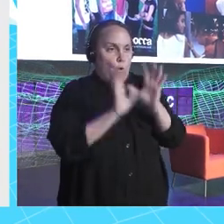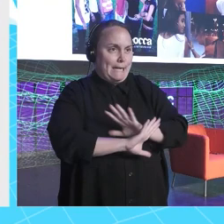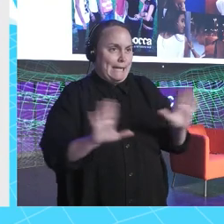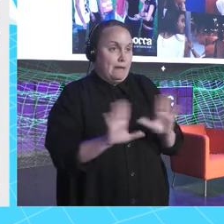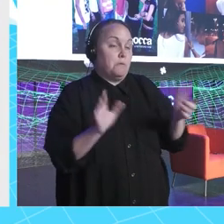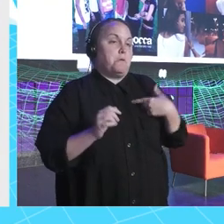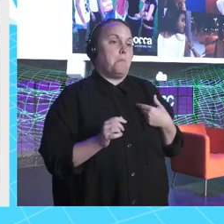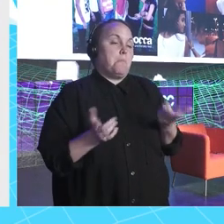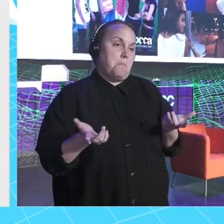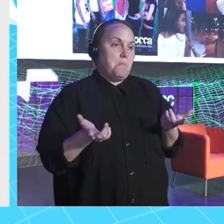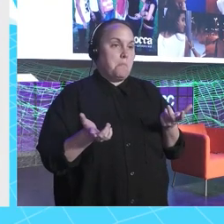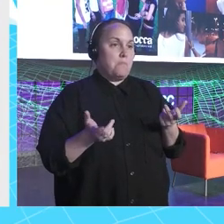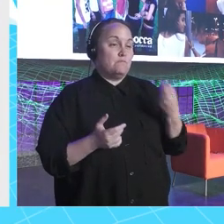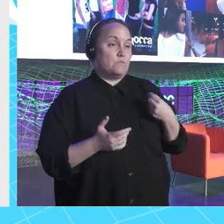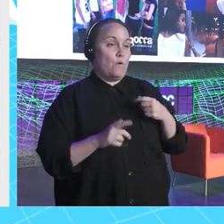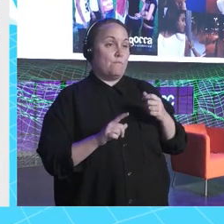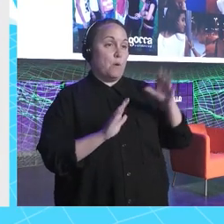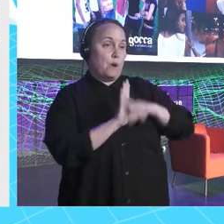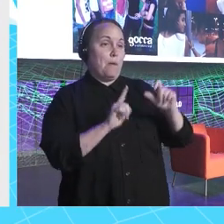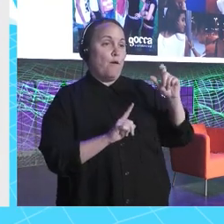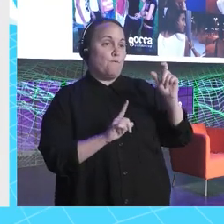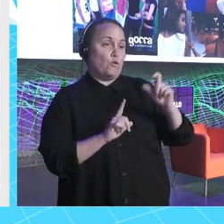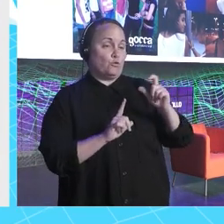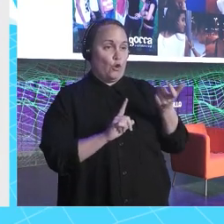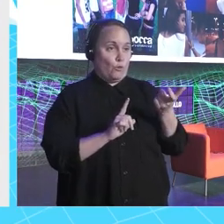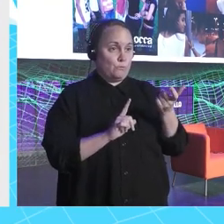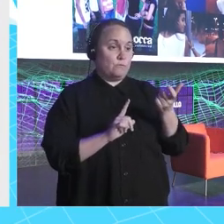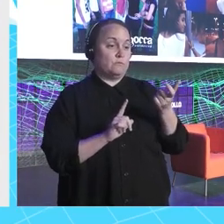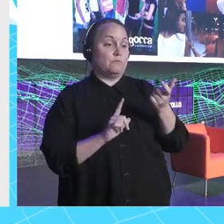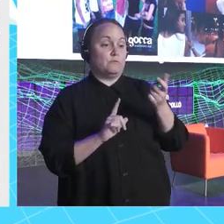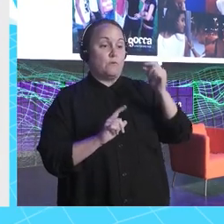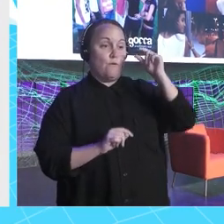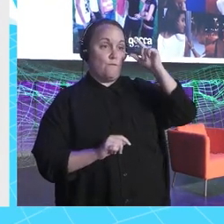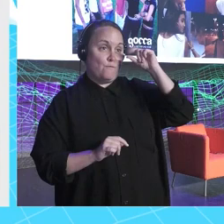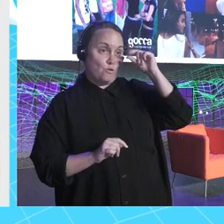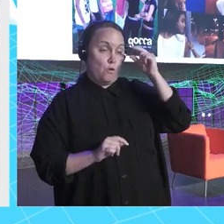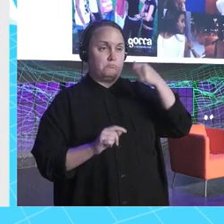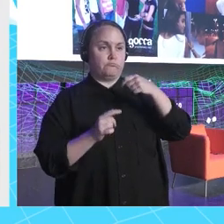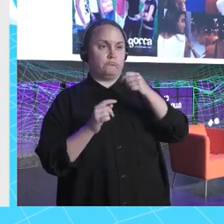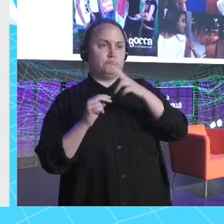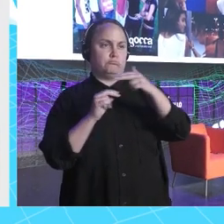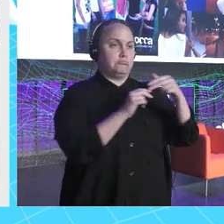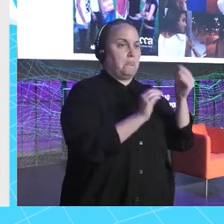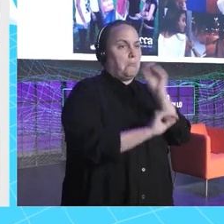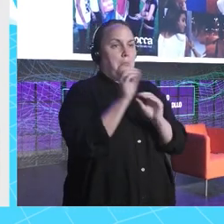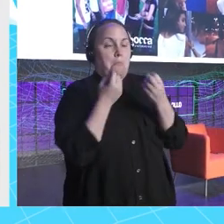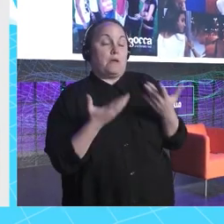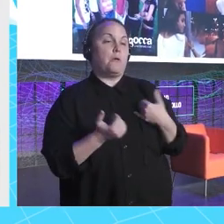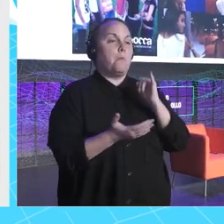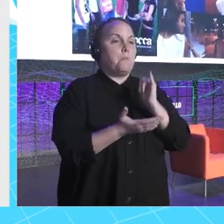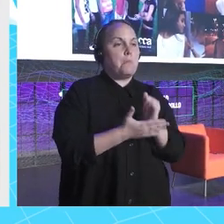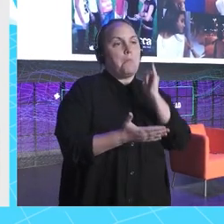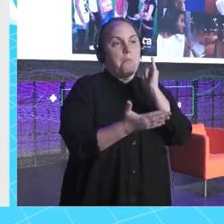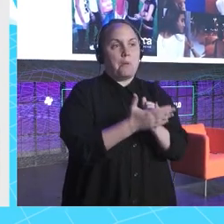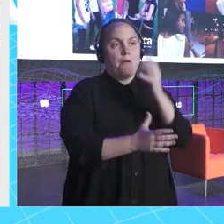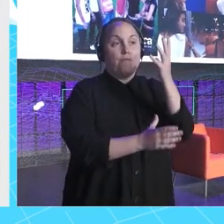Photoshop le di así bien. Y salió bien. Y a base de, pues, prueba, ensayo todo el rato, empiezas a salir